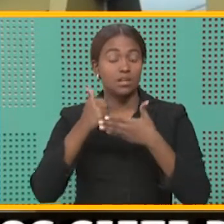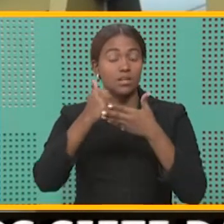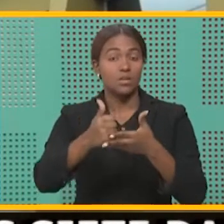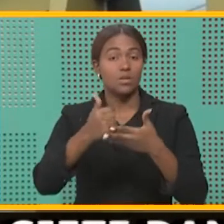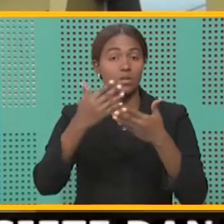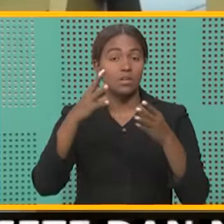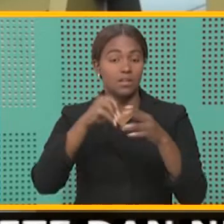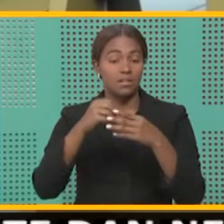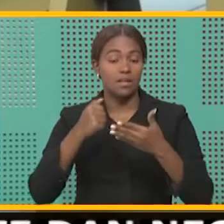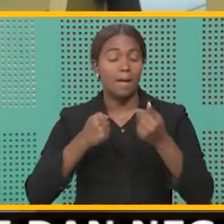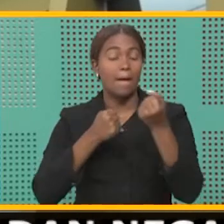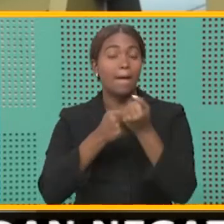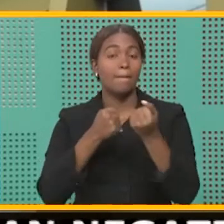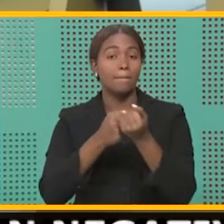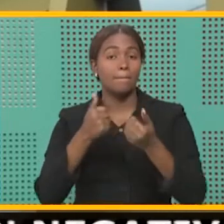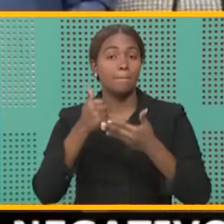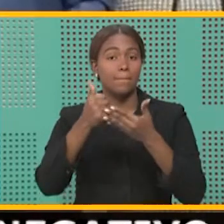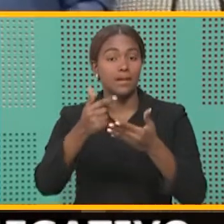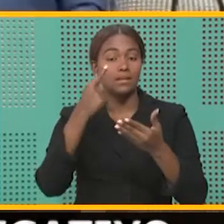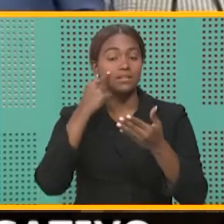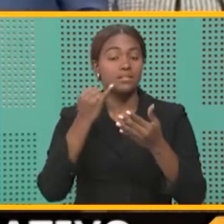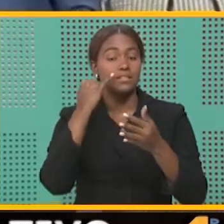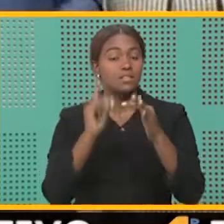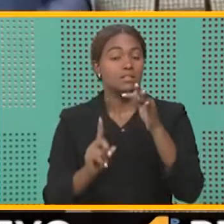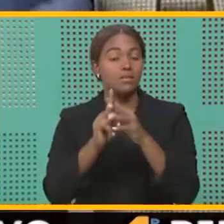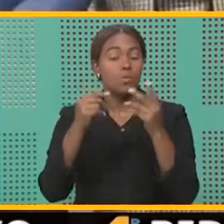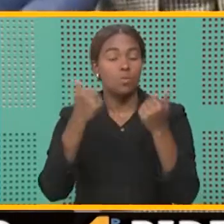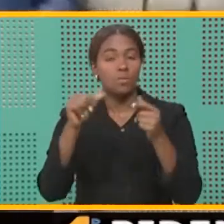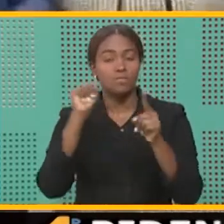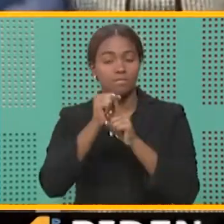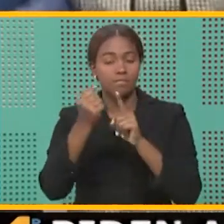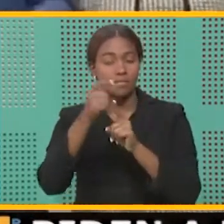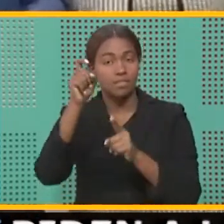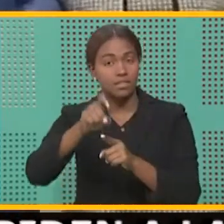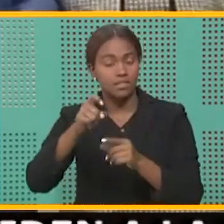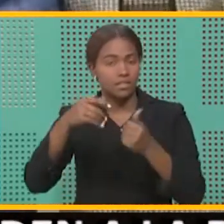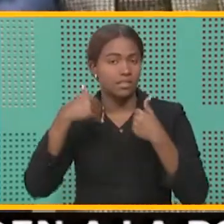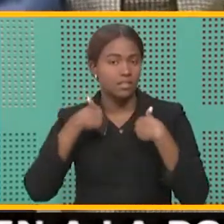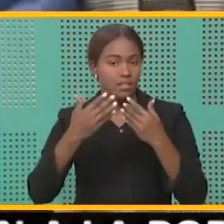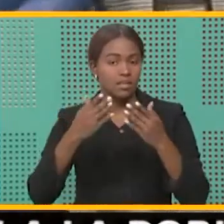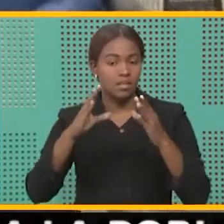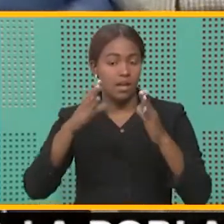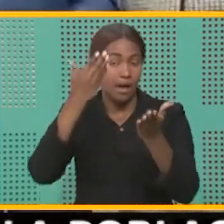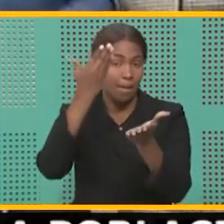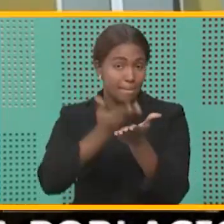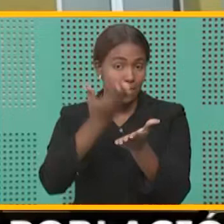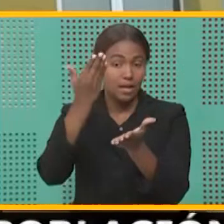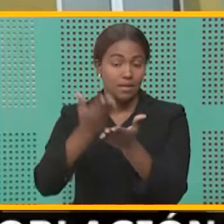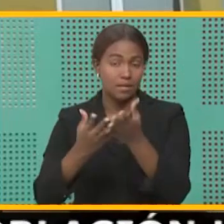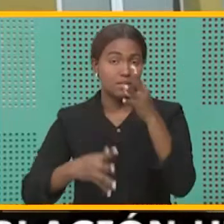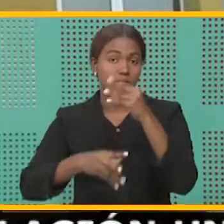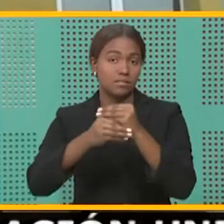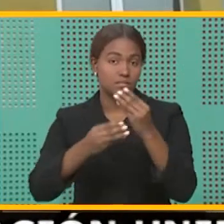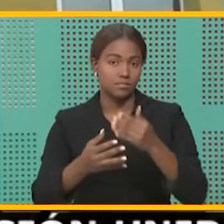verdadero soporte de cualquier situación que necesite una comprobación adicional.